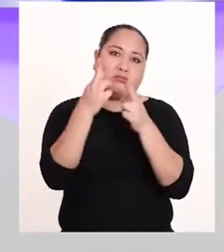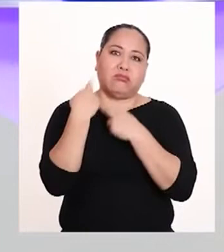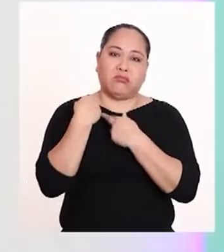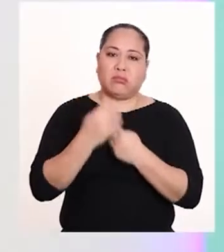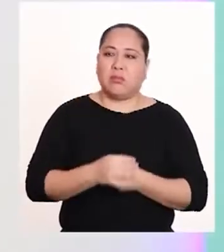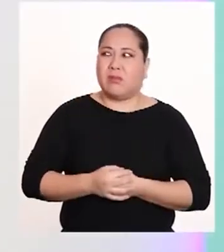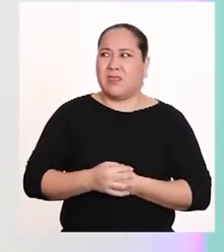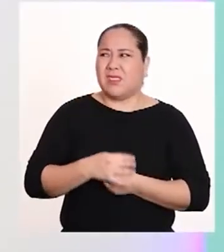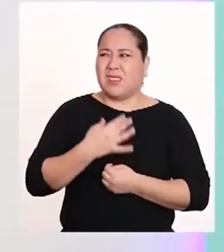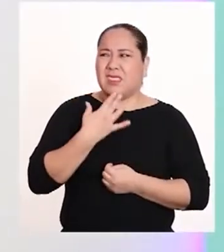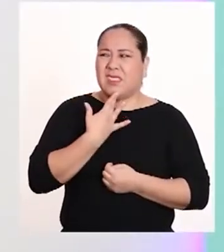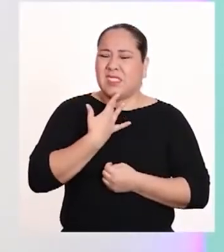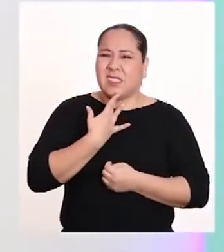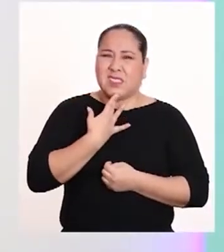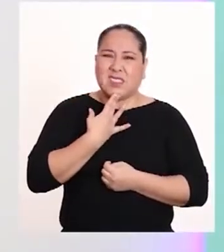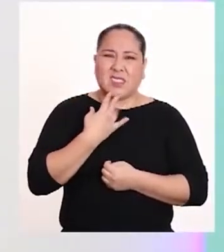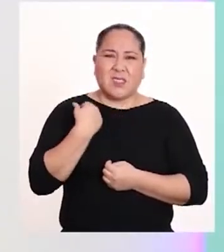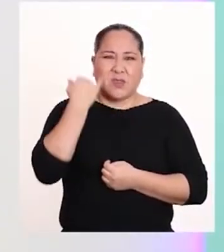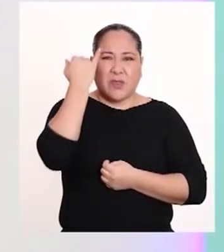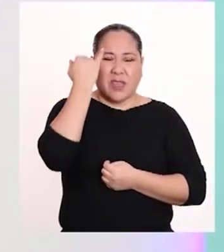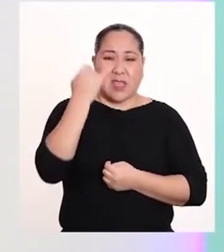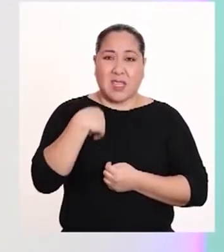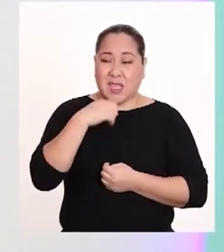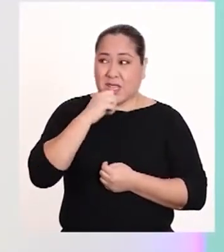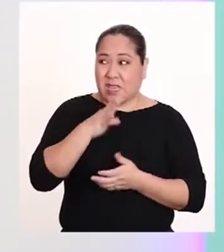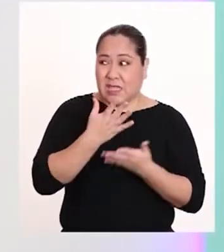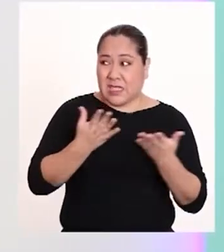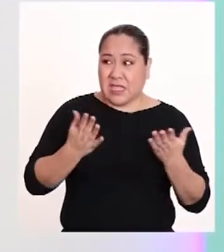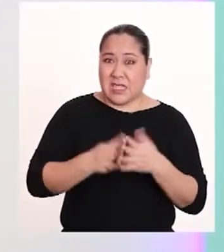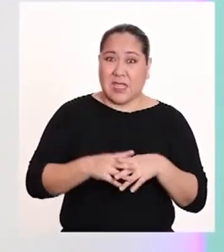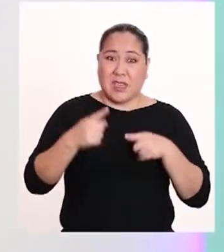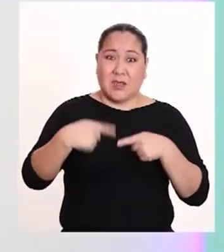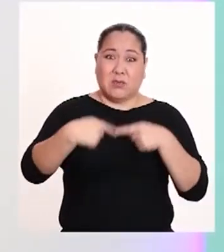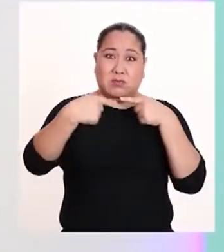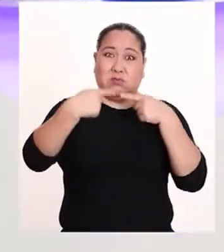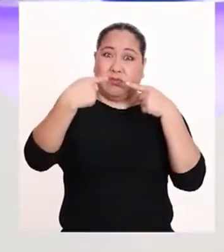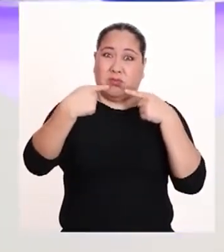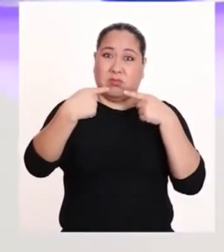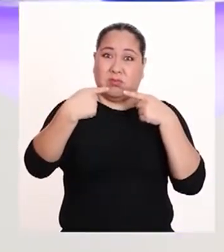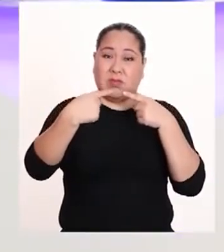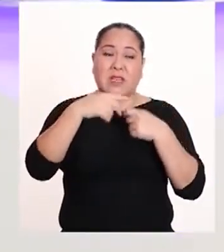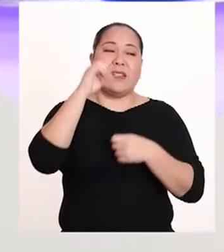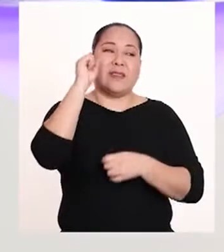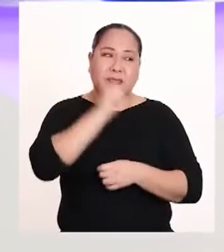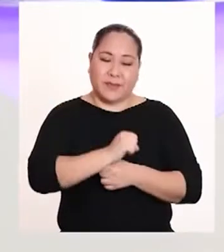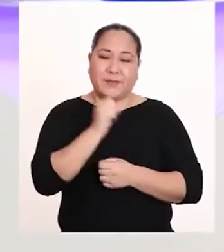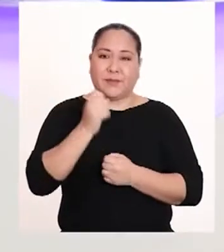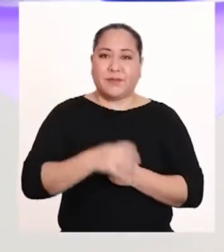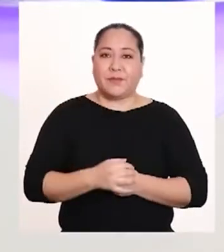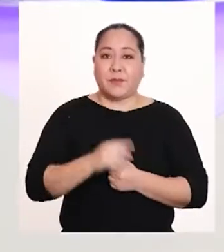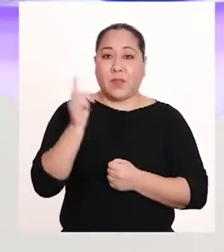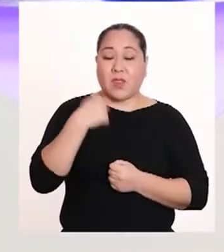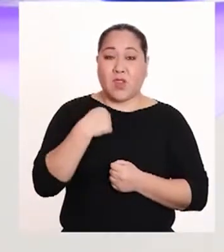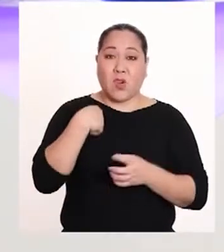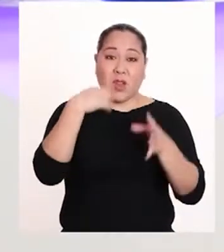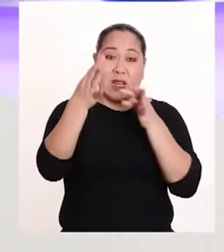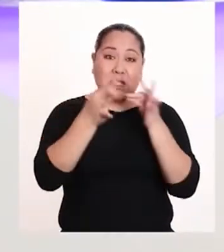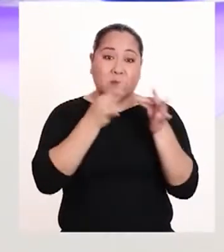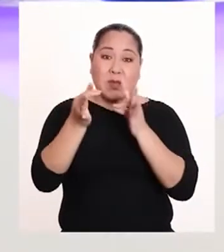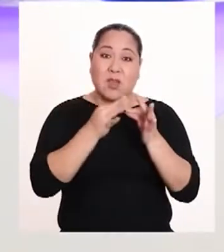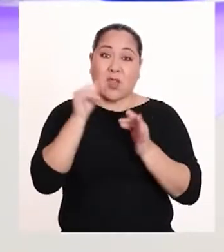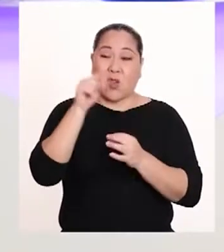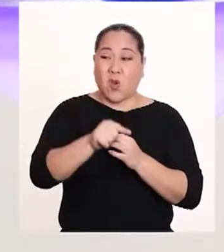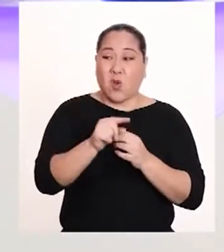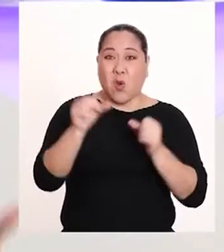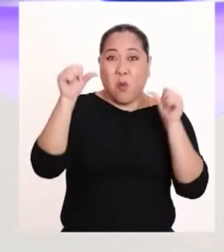responsable. Ay, caramba. Me imagino que le dijiste algo y se armó un debate. Sí, eso pasó. Le traté de explicar